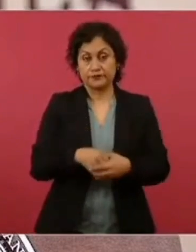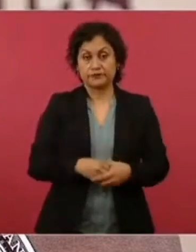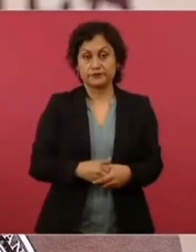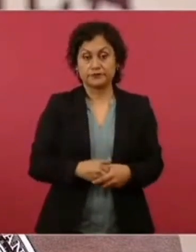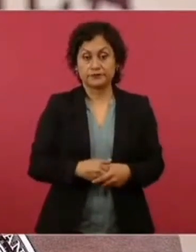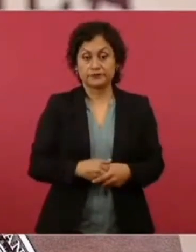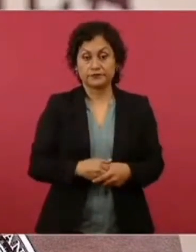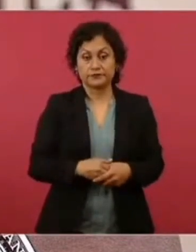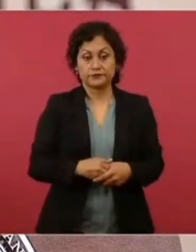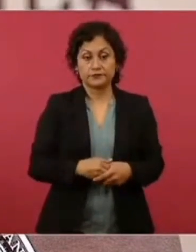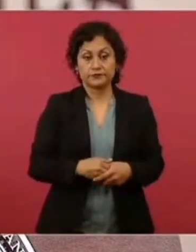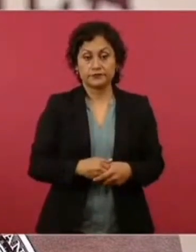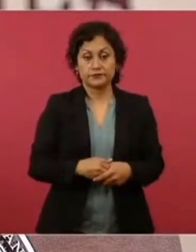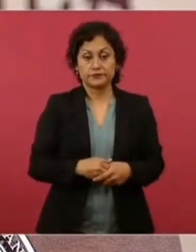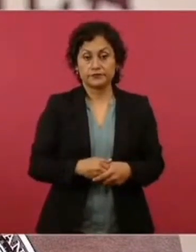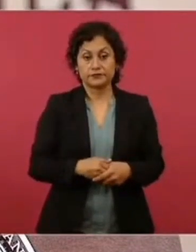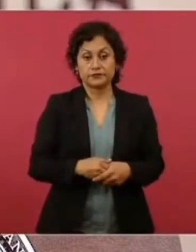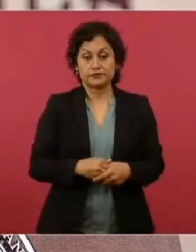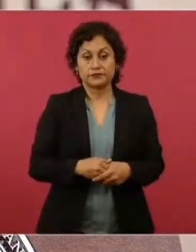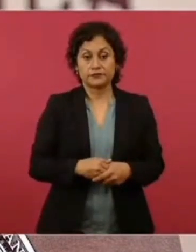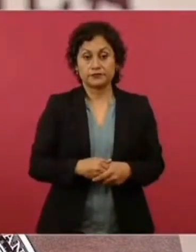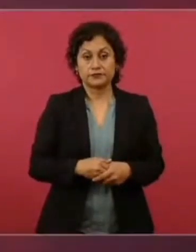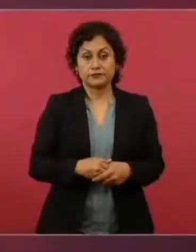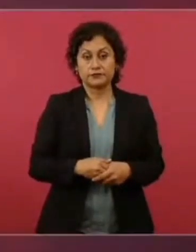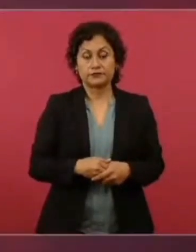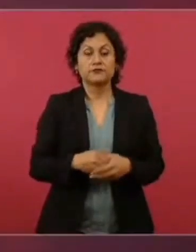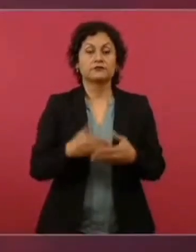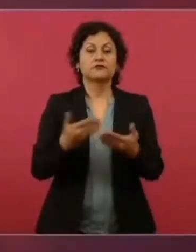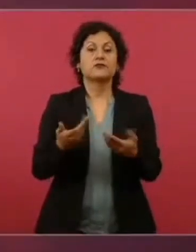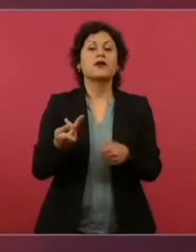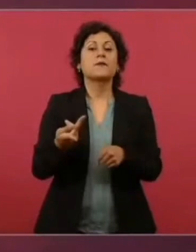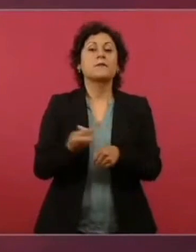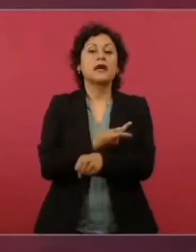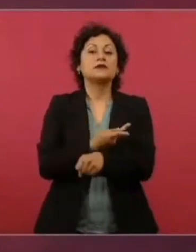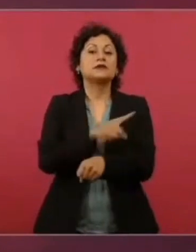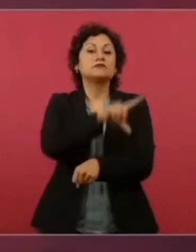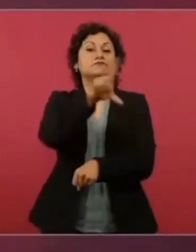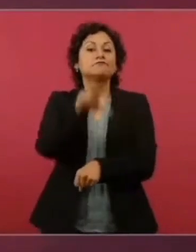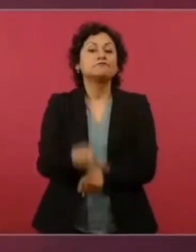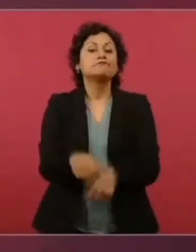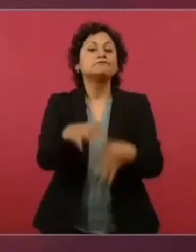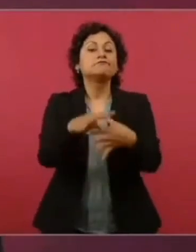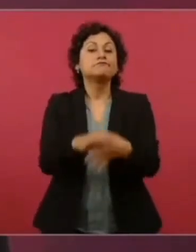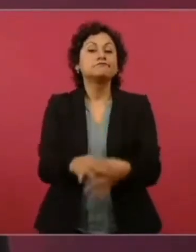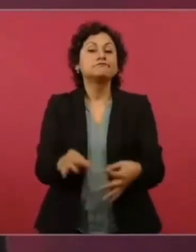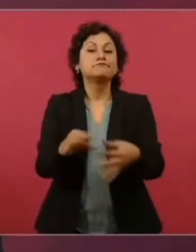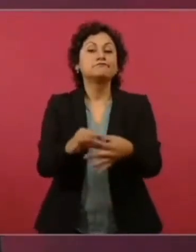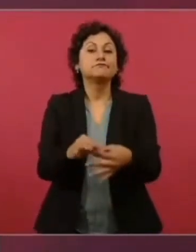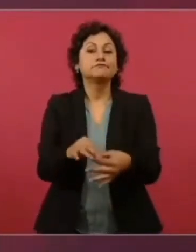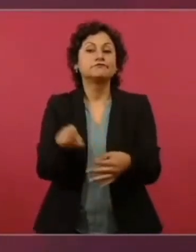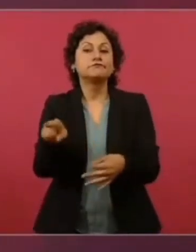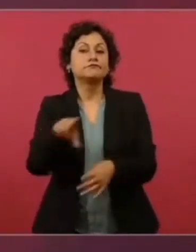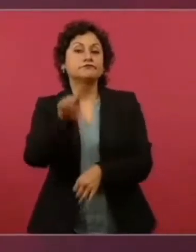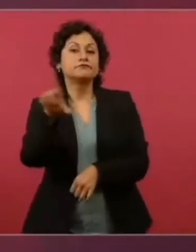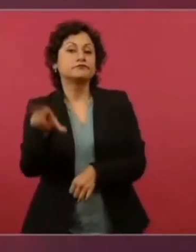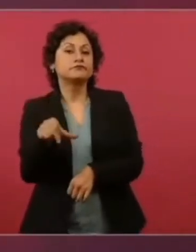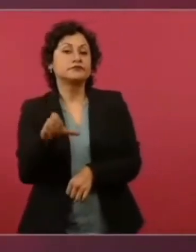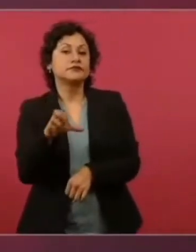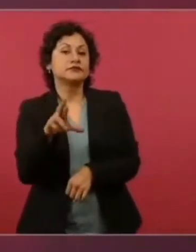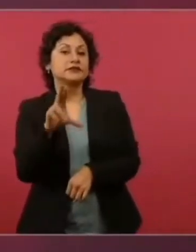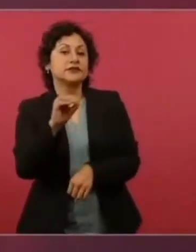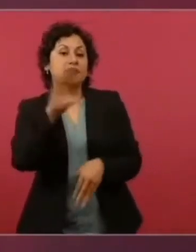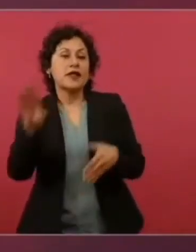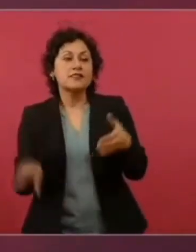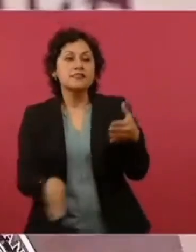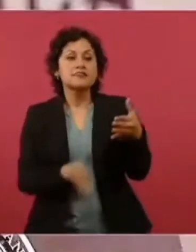en este caso, lo que derivó fue que el comunicador publicó una fe de ratas en sus redes